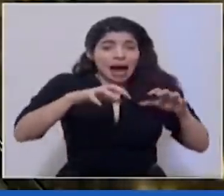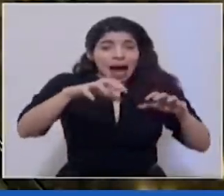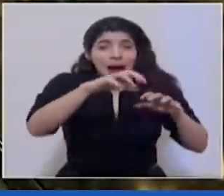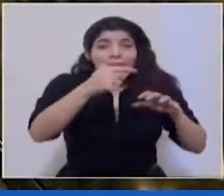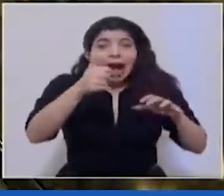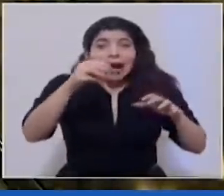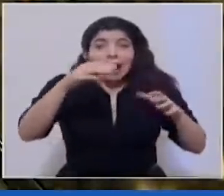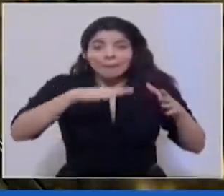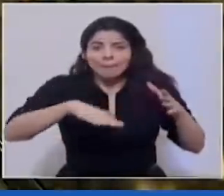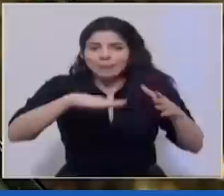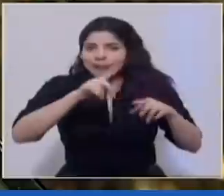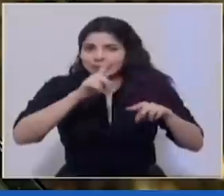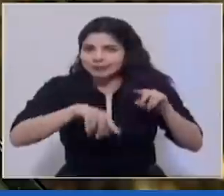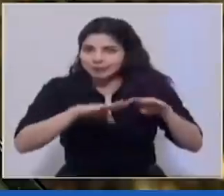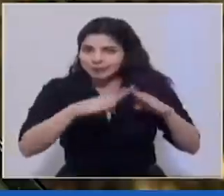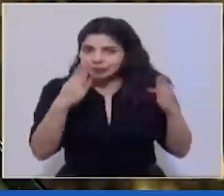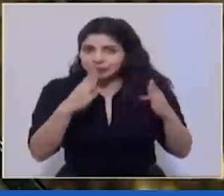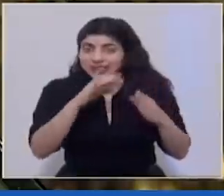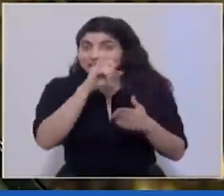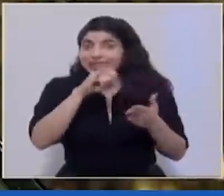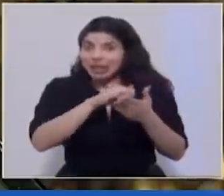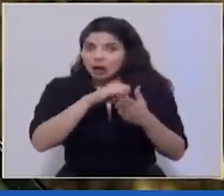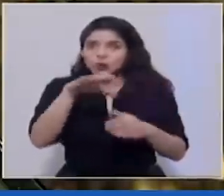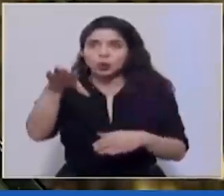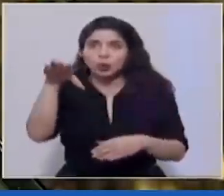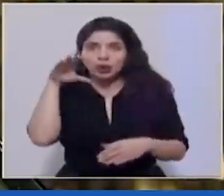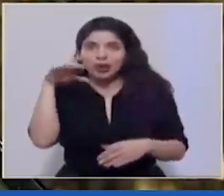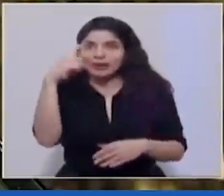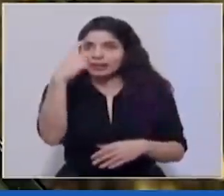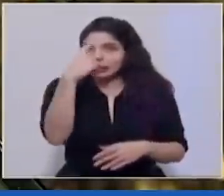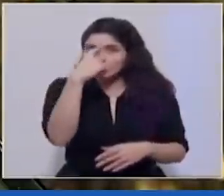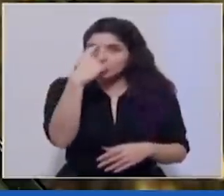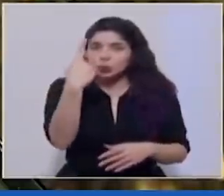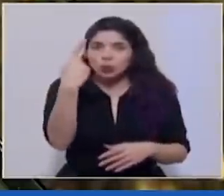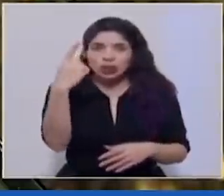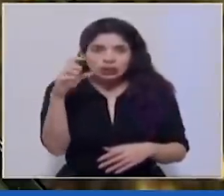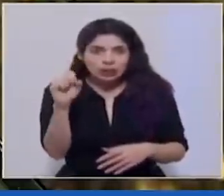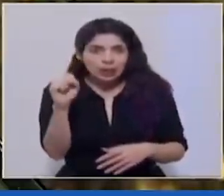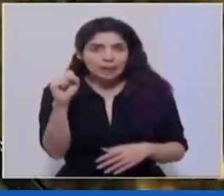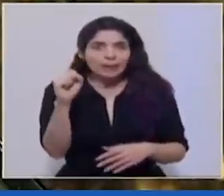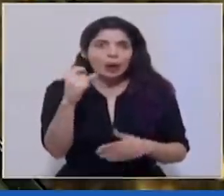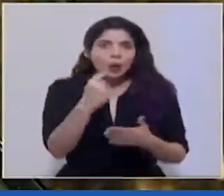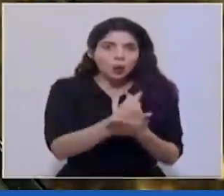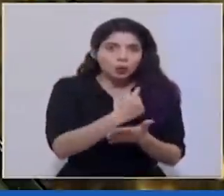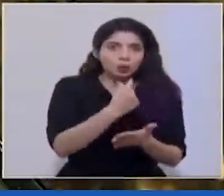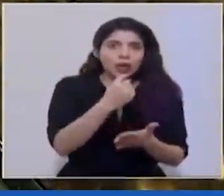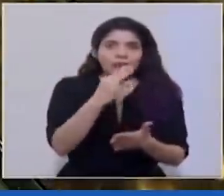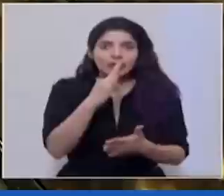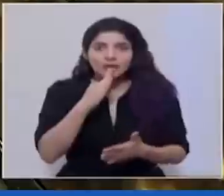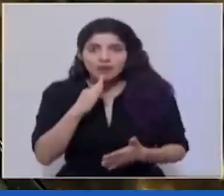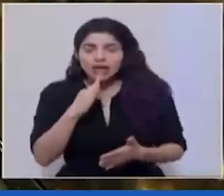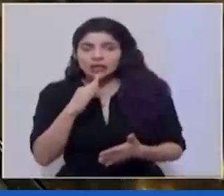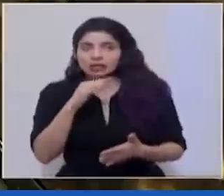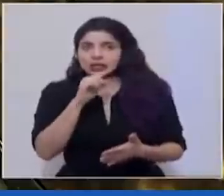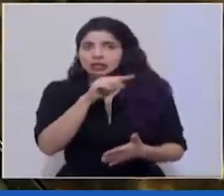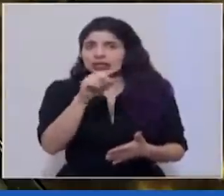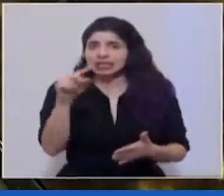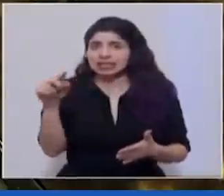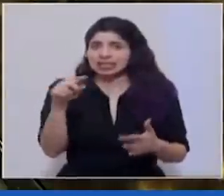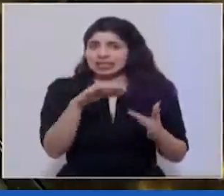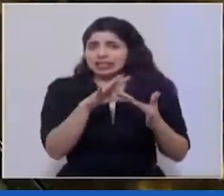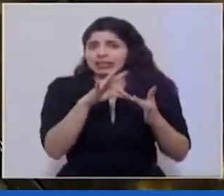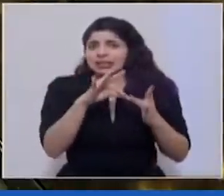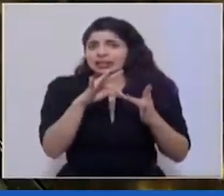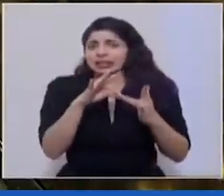metropolitana incluido San José Curriabás Escazú Desamparados Goiguachea Tibás que son nervio